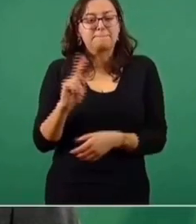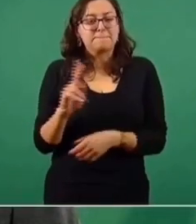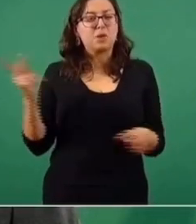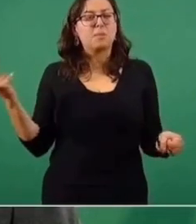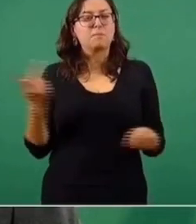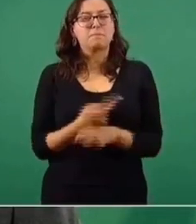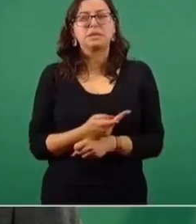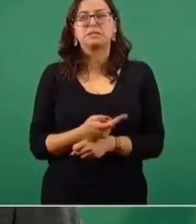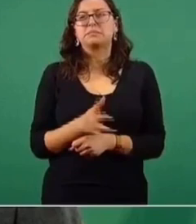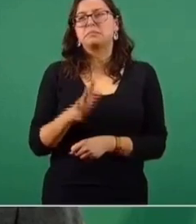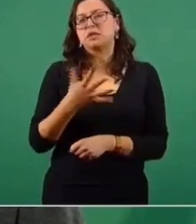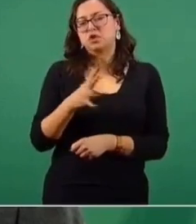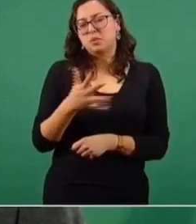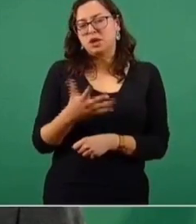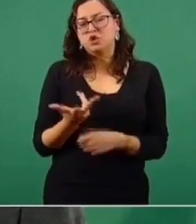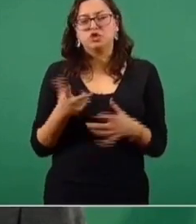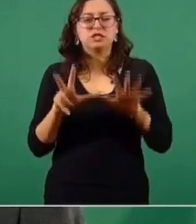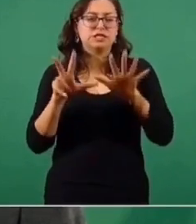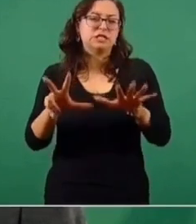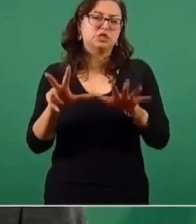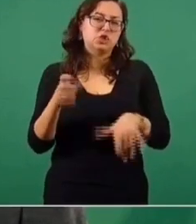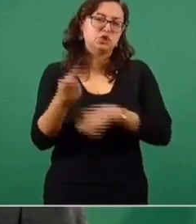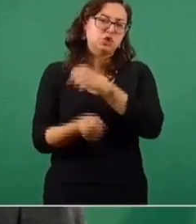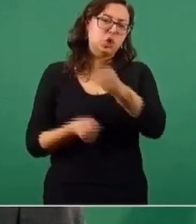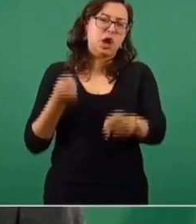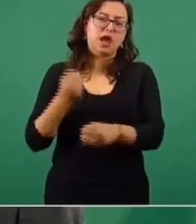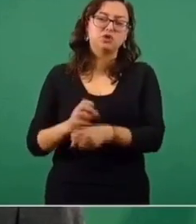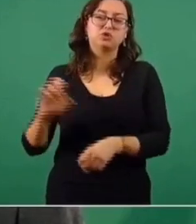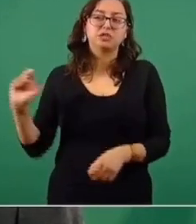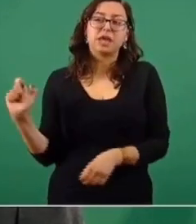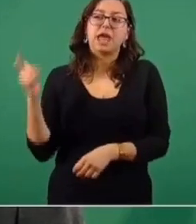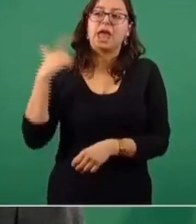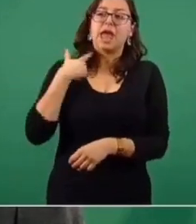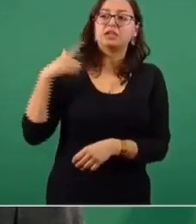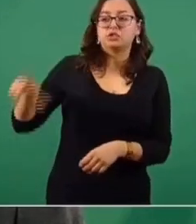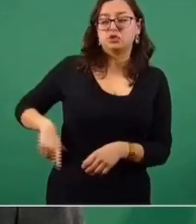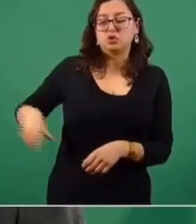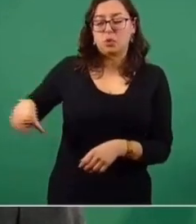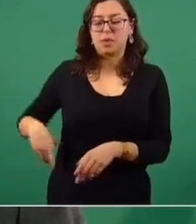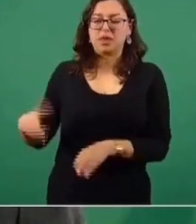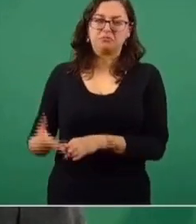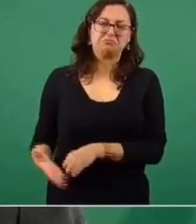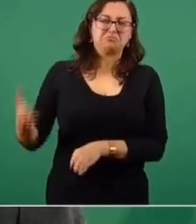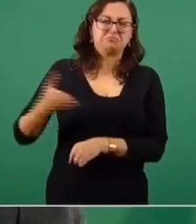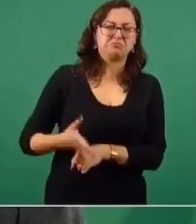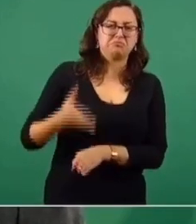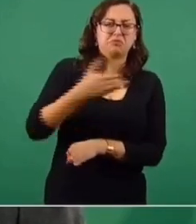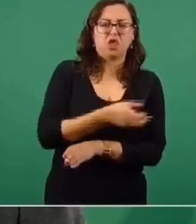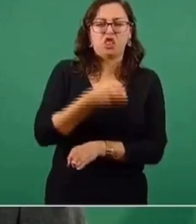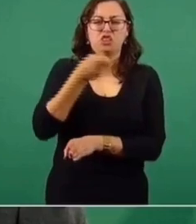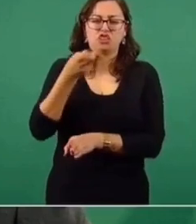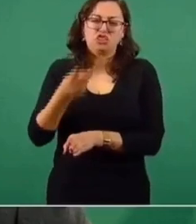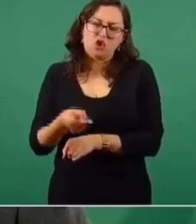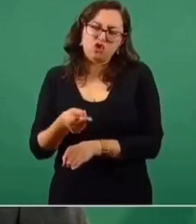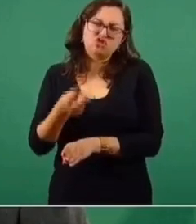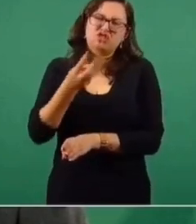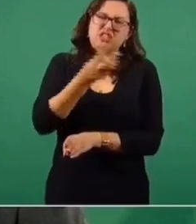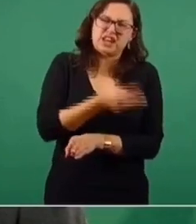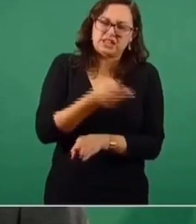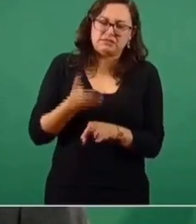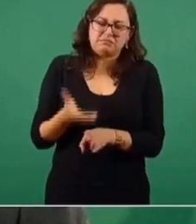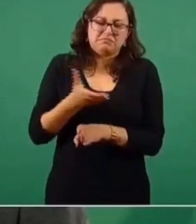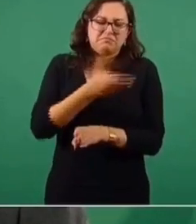sexenios se descapitalizó, los gobiernos anteriores tomaron aparentemente una decisión, ya sea formal o de hecho,